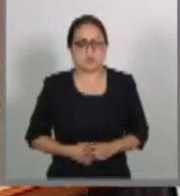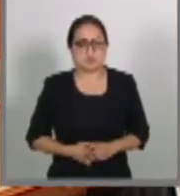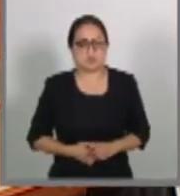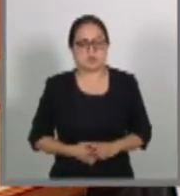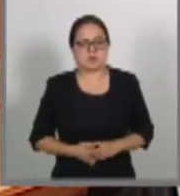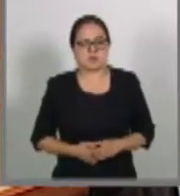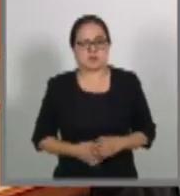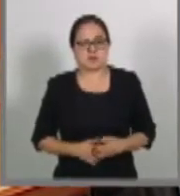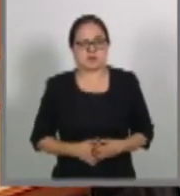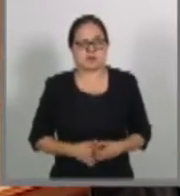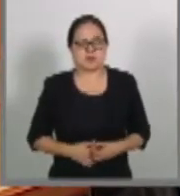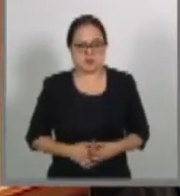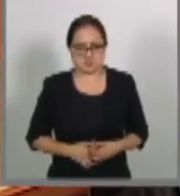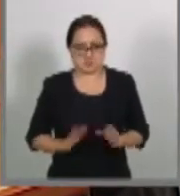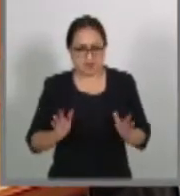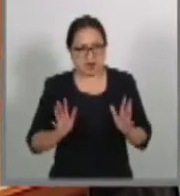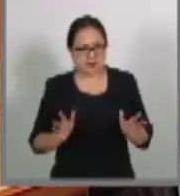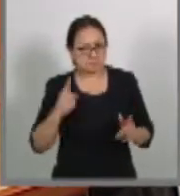Presidenta.